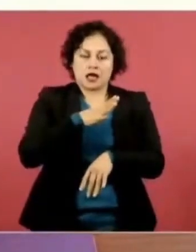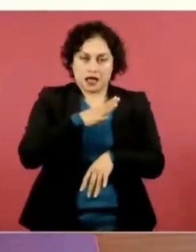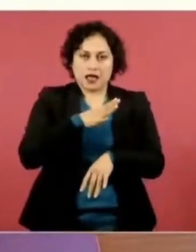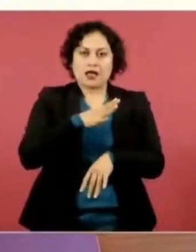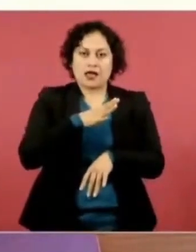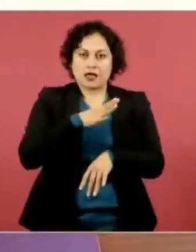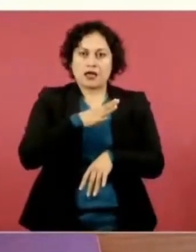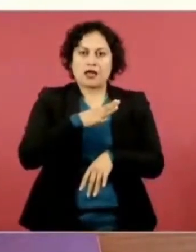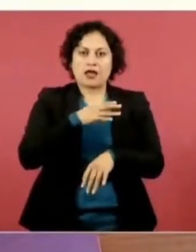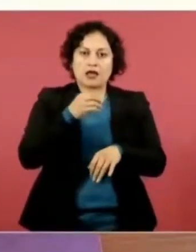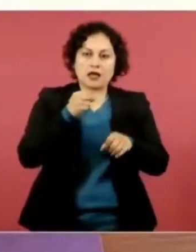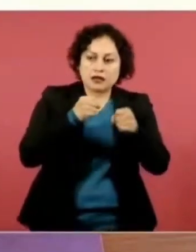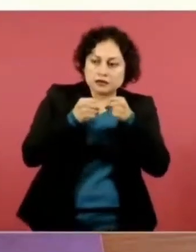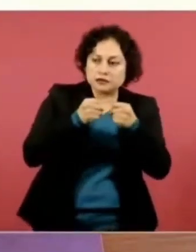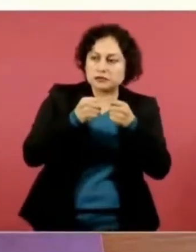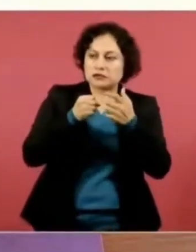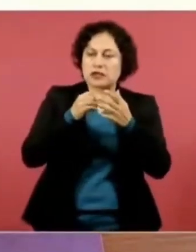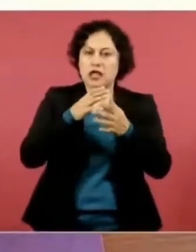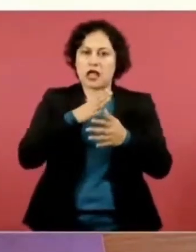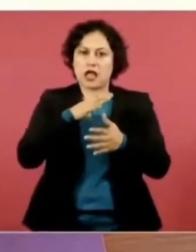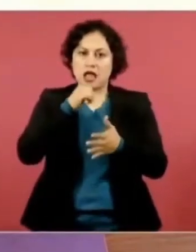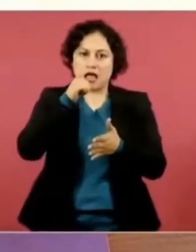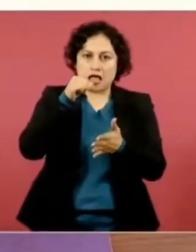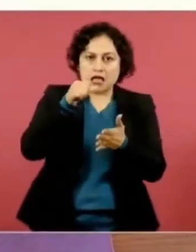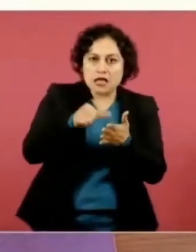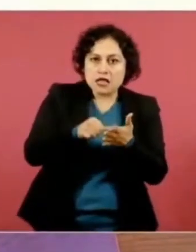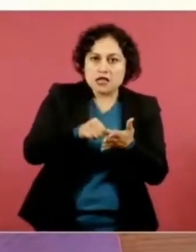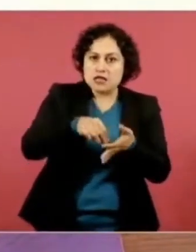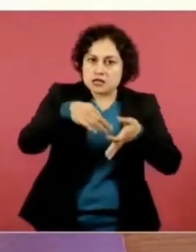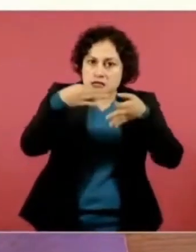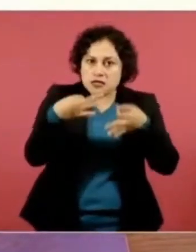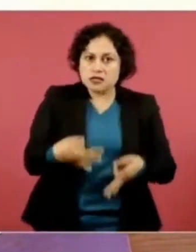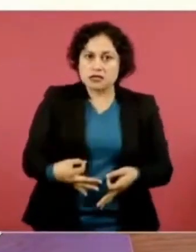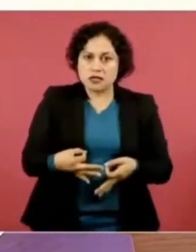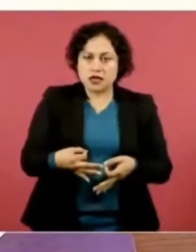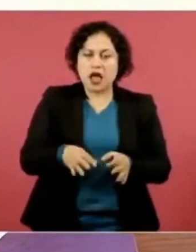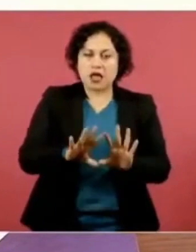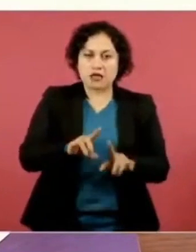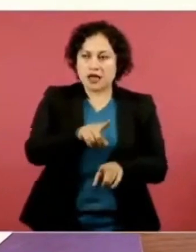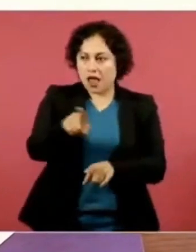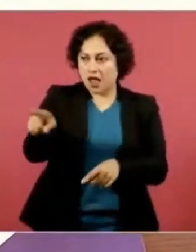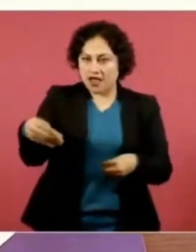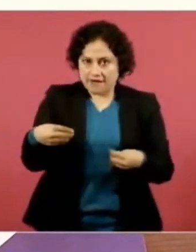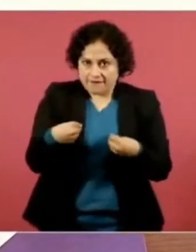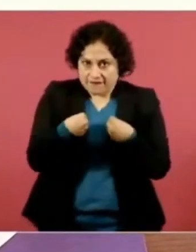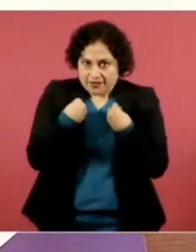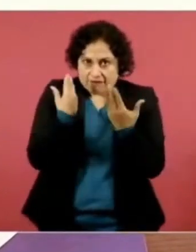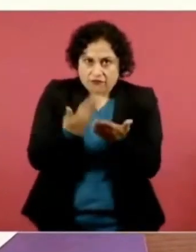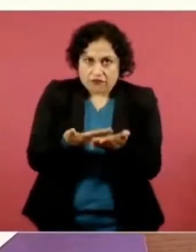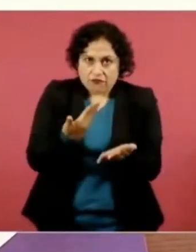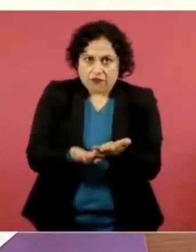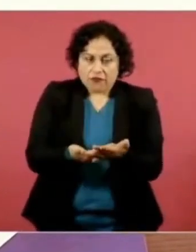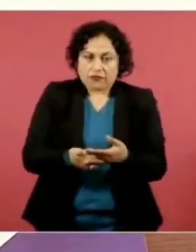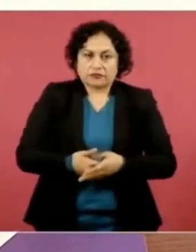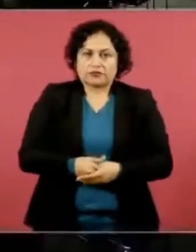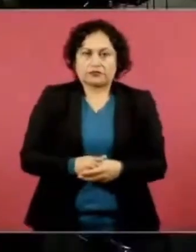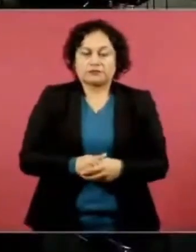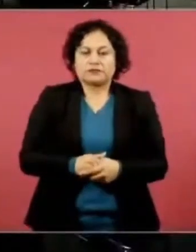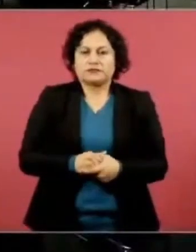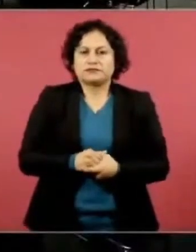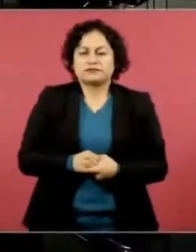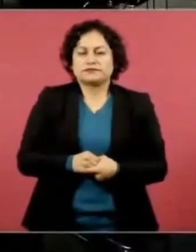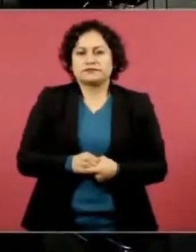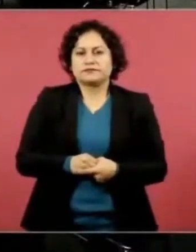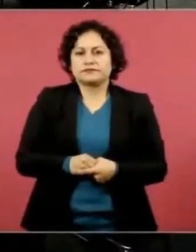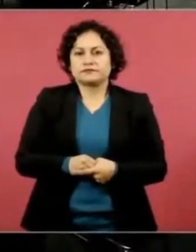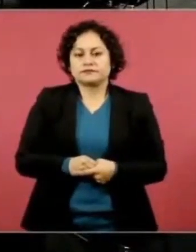hay acta levantada, prueba de vida, pues. ¿En serio se está pensando en una prueba de